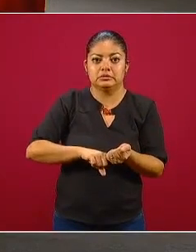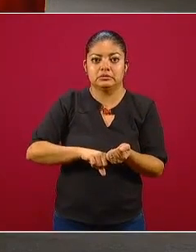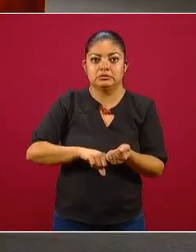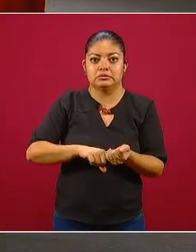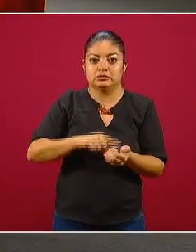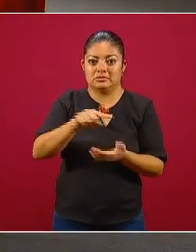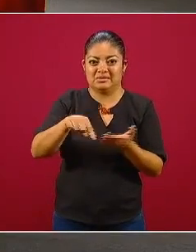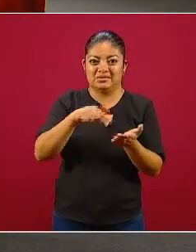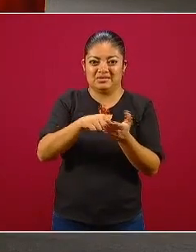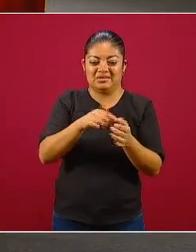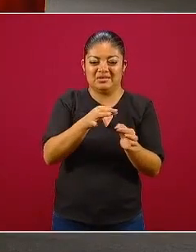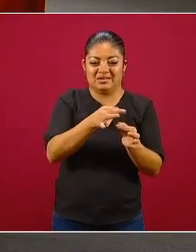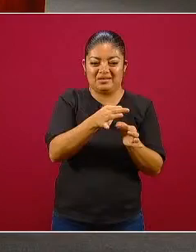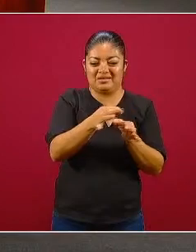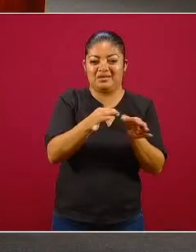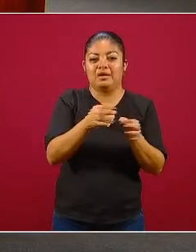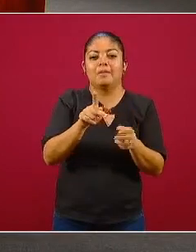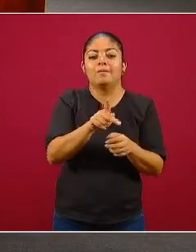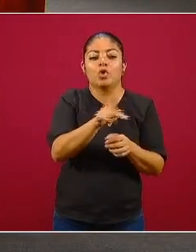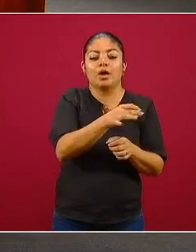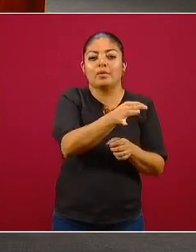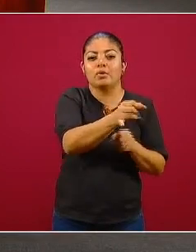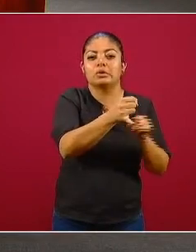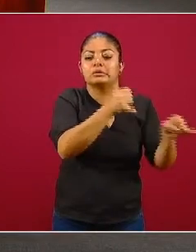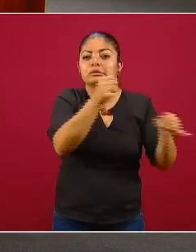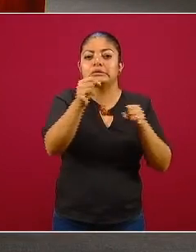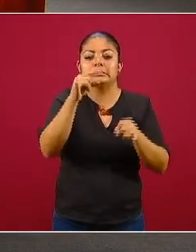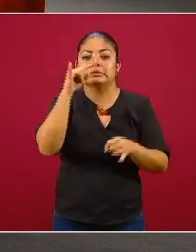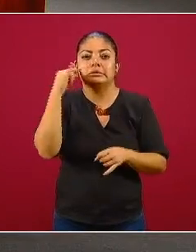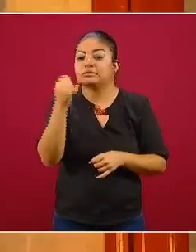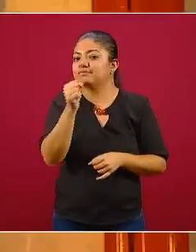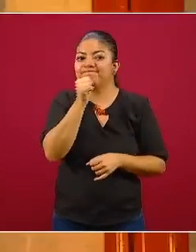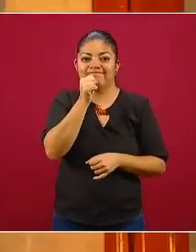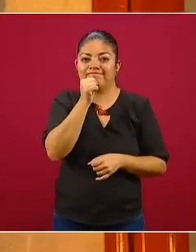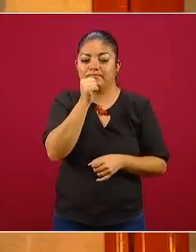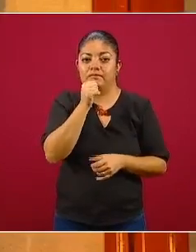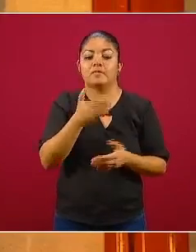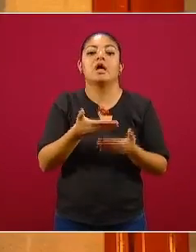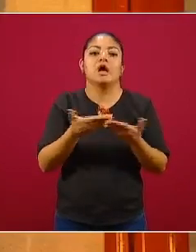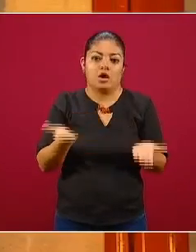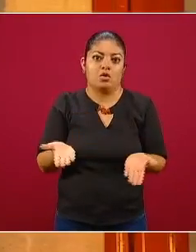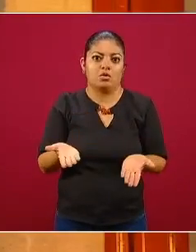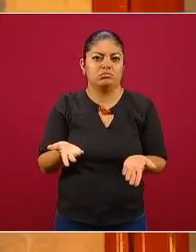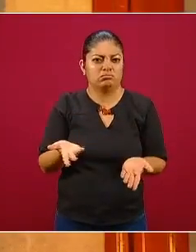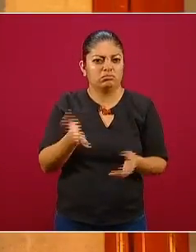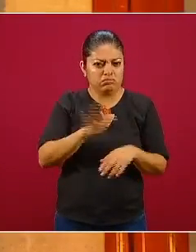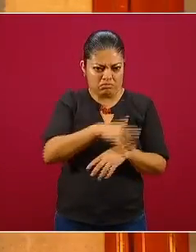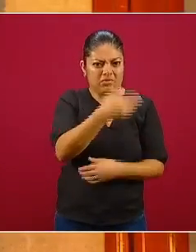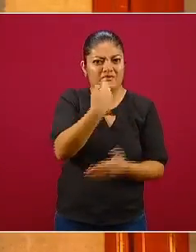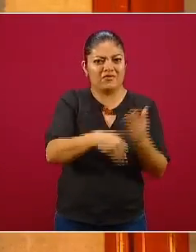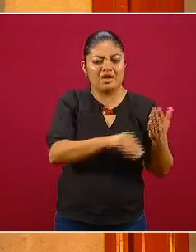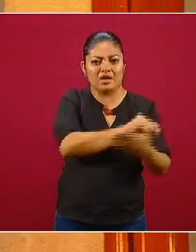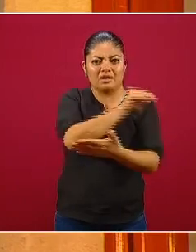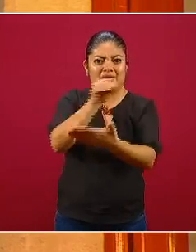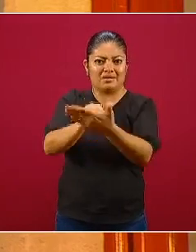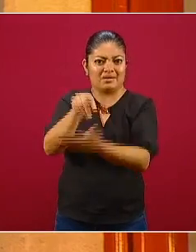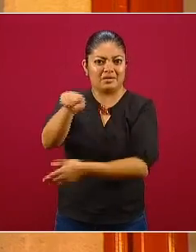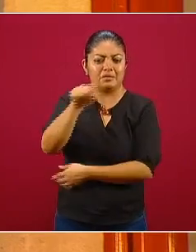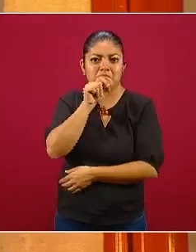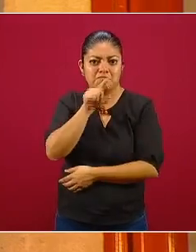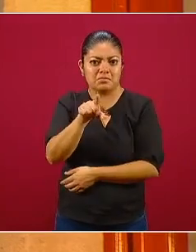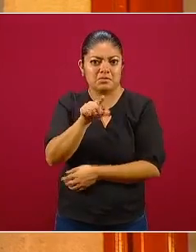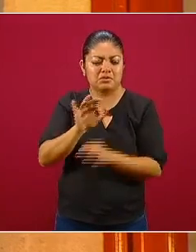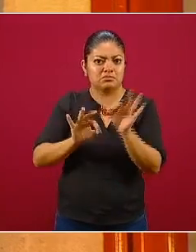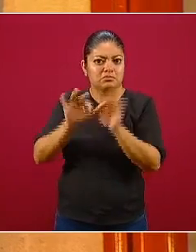de las zonas urbanas que son sobre las que se hace la predicción la pregunta obvia sería bueno y por qué no los incluyen en la predicción porque